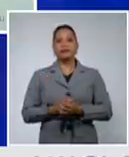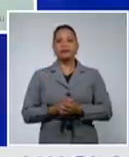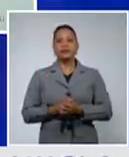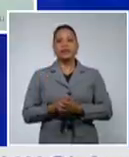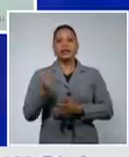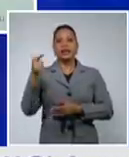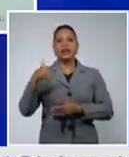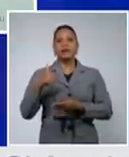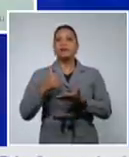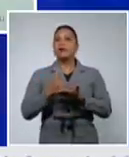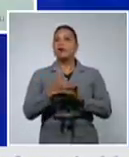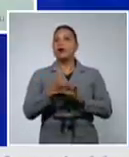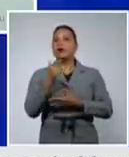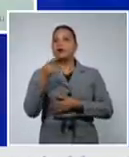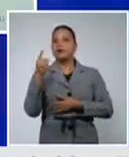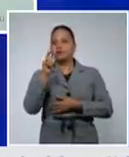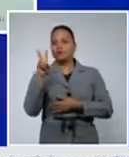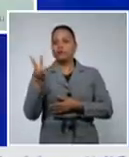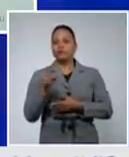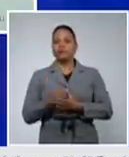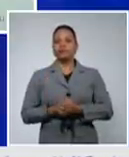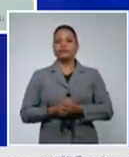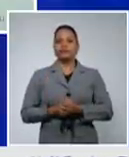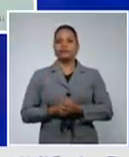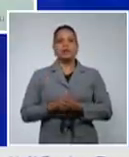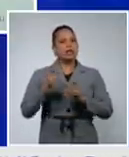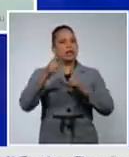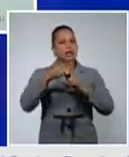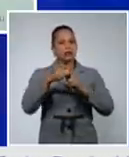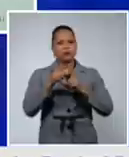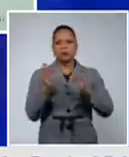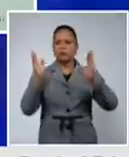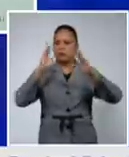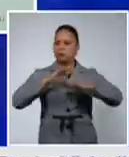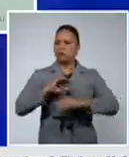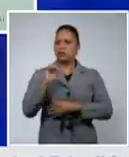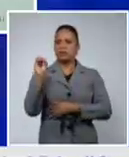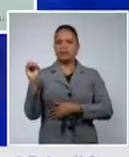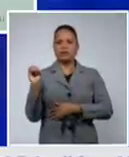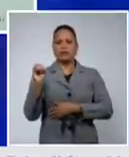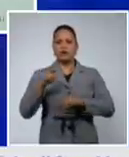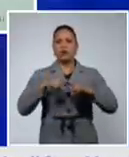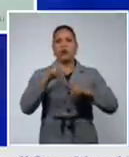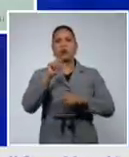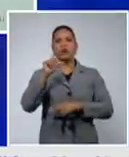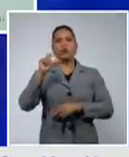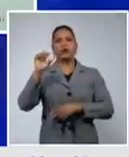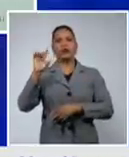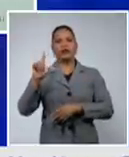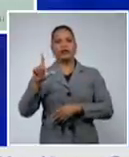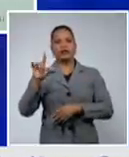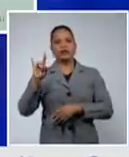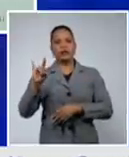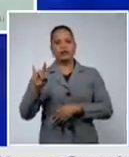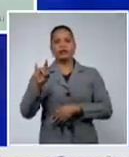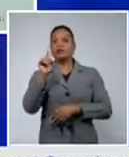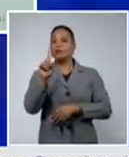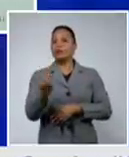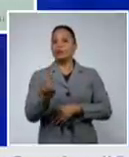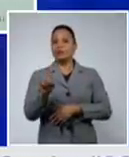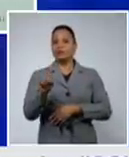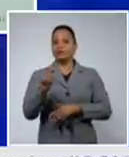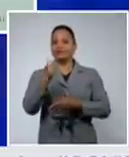como dije las Tunas no confirmó casos ayer Holguín confirmó un caso del municipio